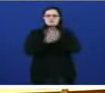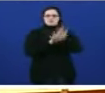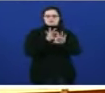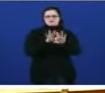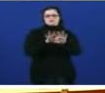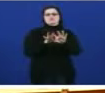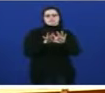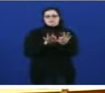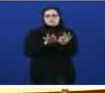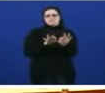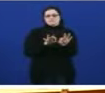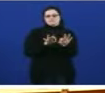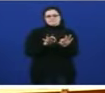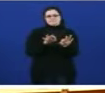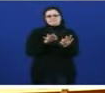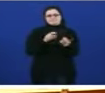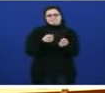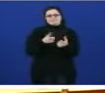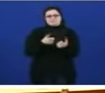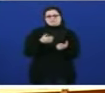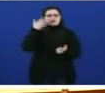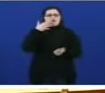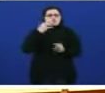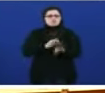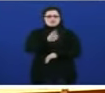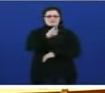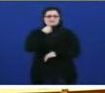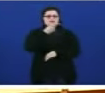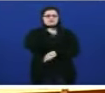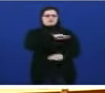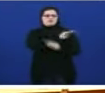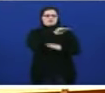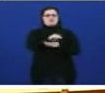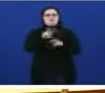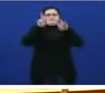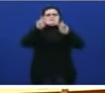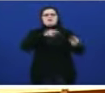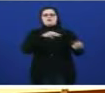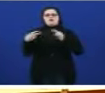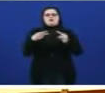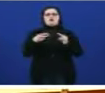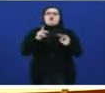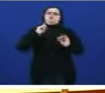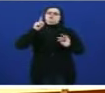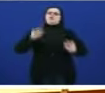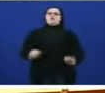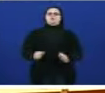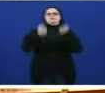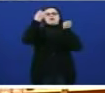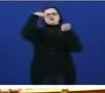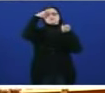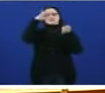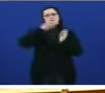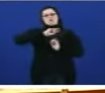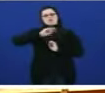orzamento non é pois de extrañar que deixaran vostedes de financiar as traduccións salvo para Castelau e desván de los